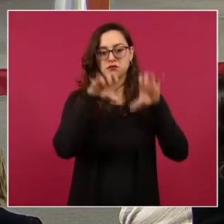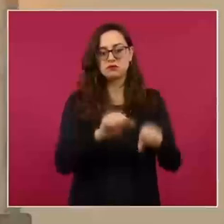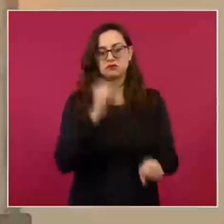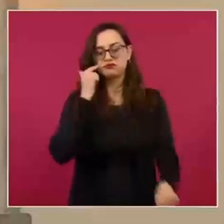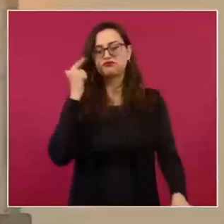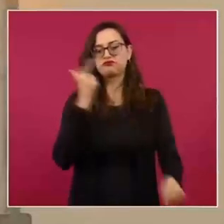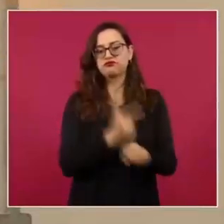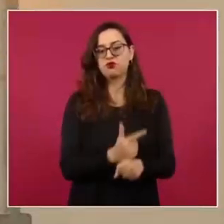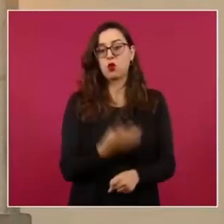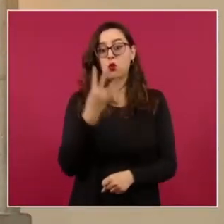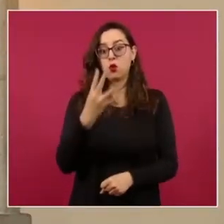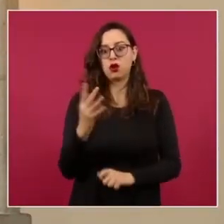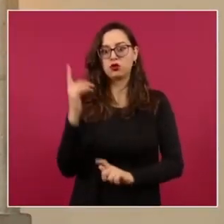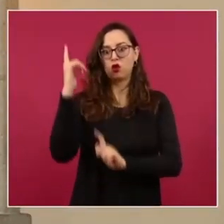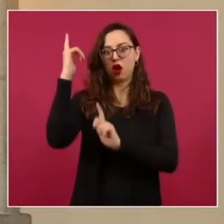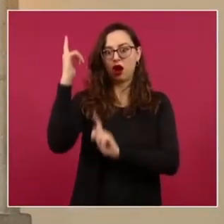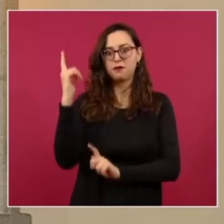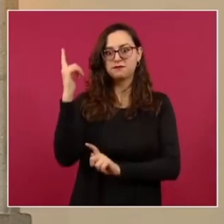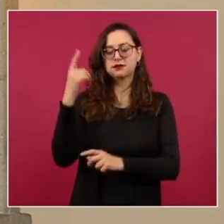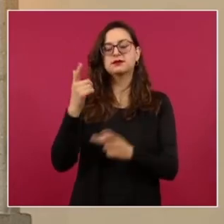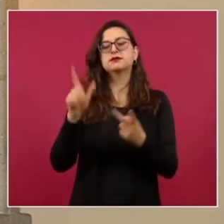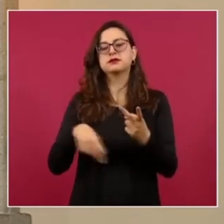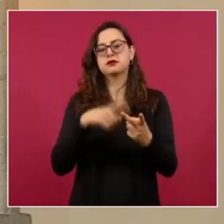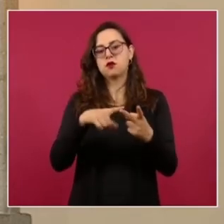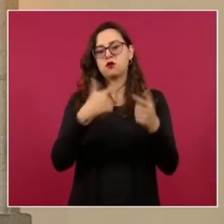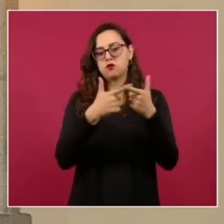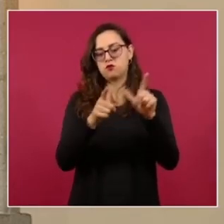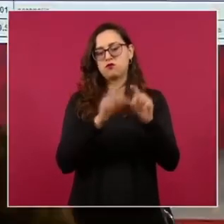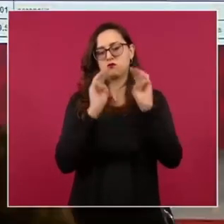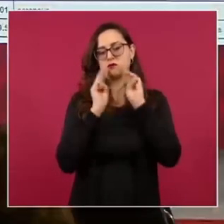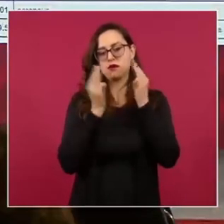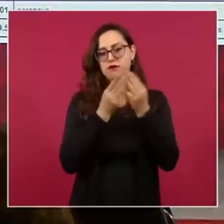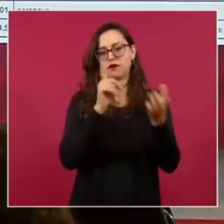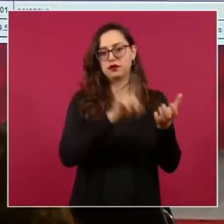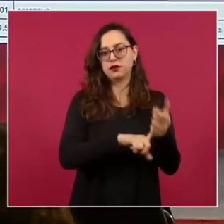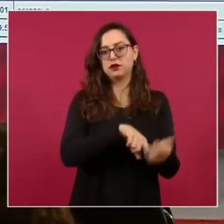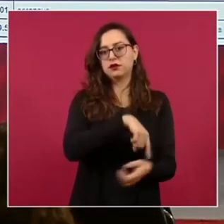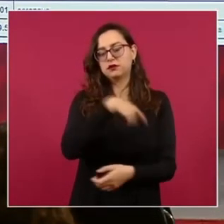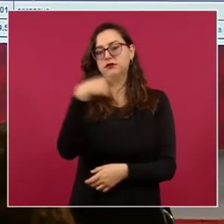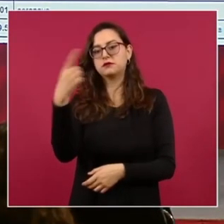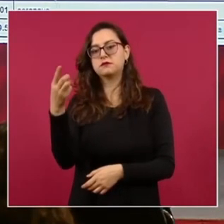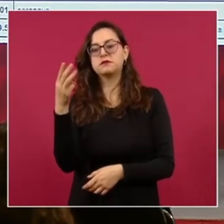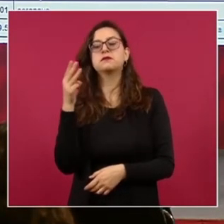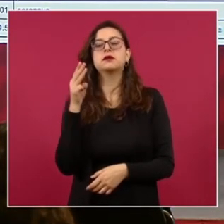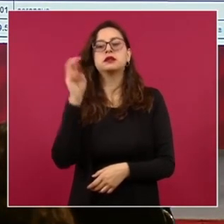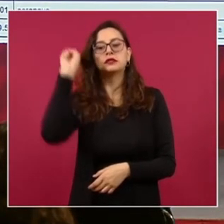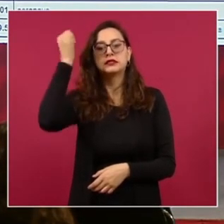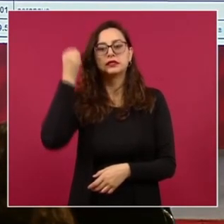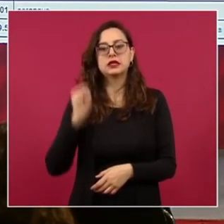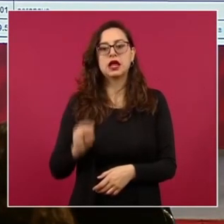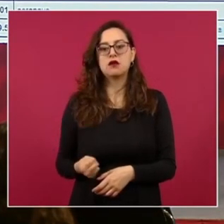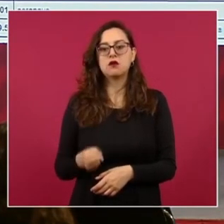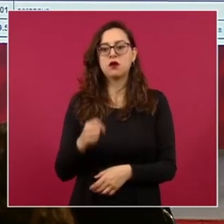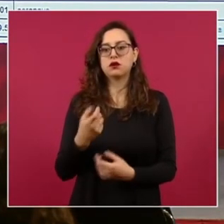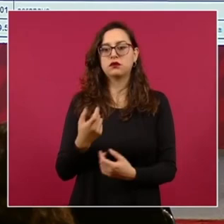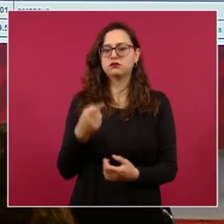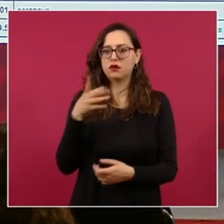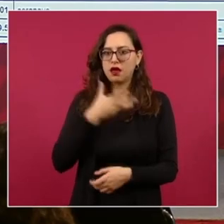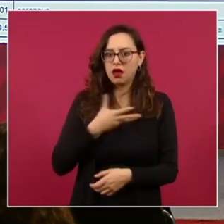armas largas, pertenecientes a un grupo criminal. En Mazatlán, Sinaloa, fue asegurada una aeronave,